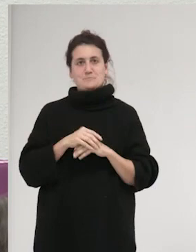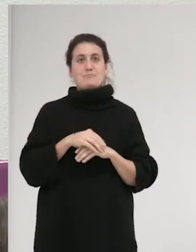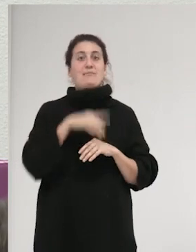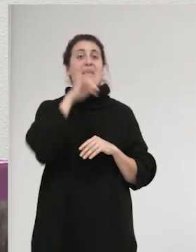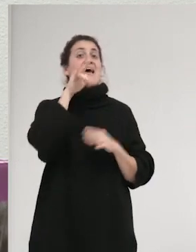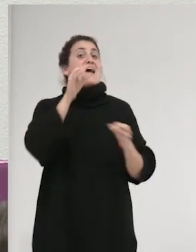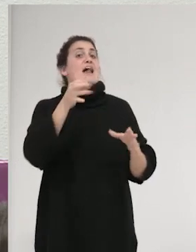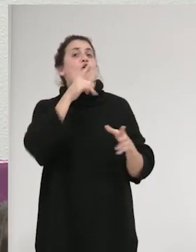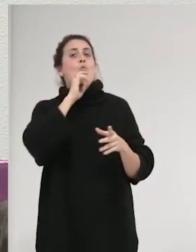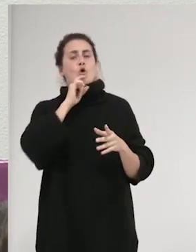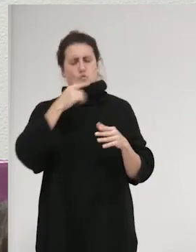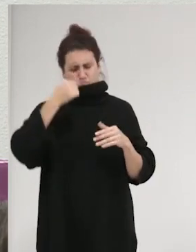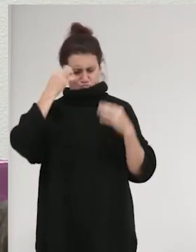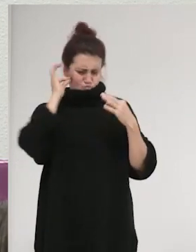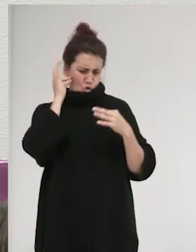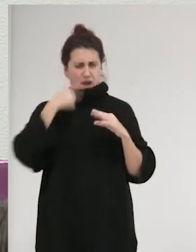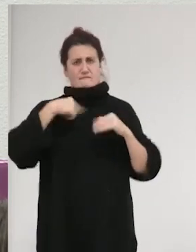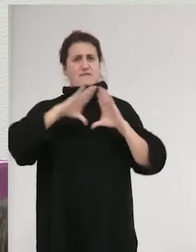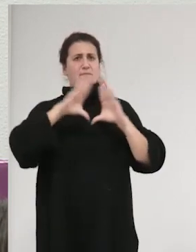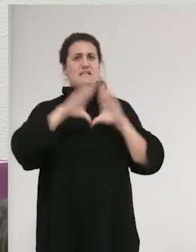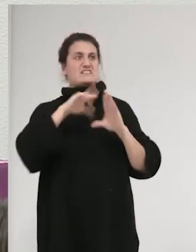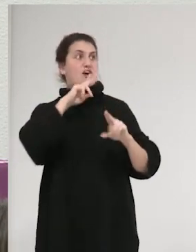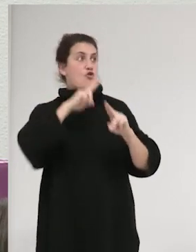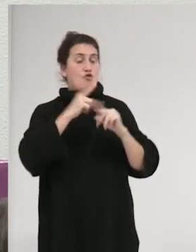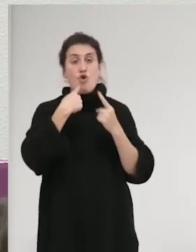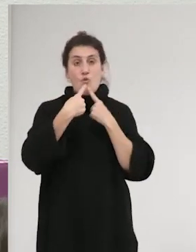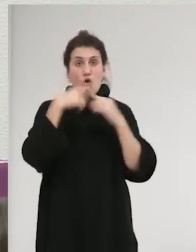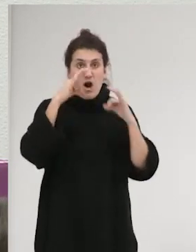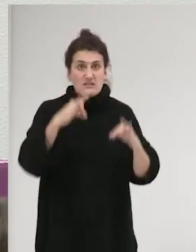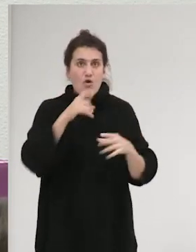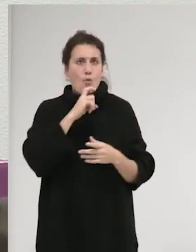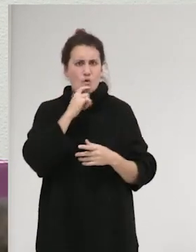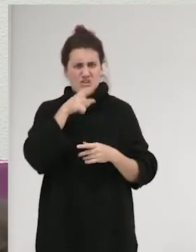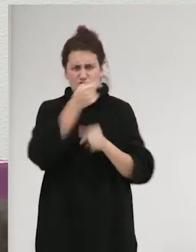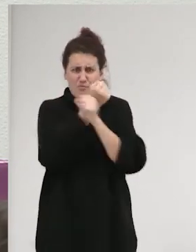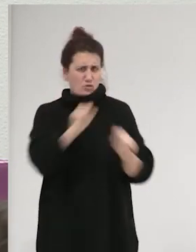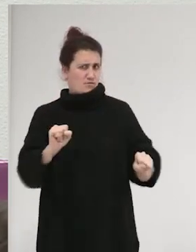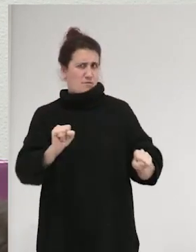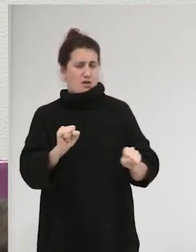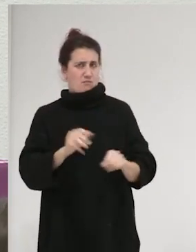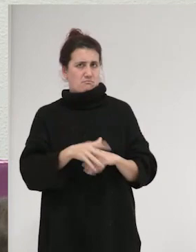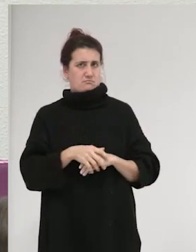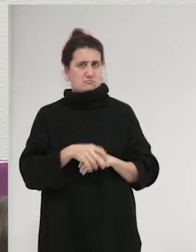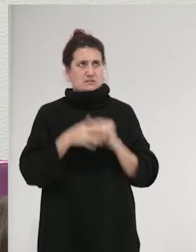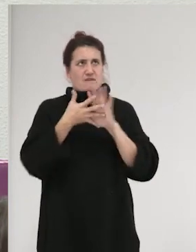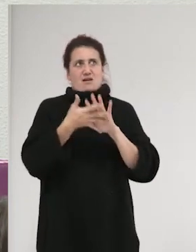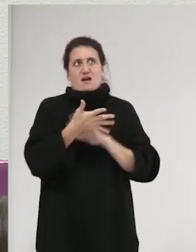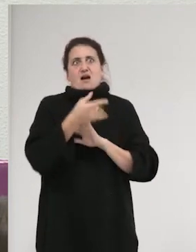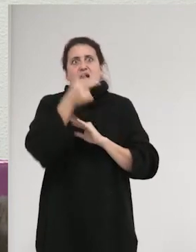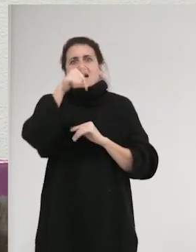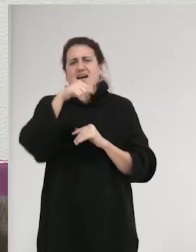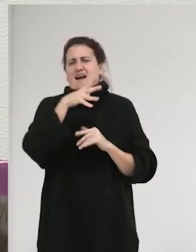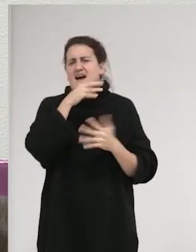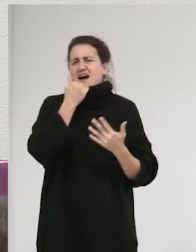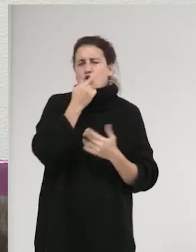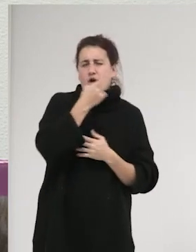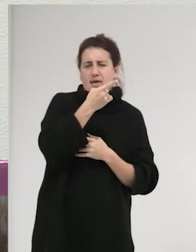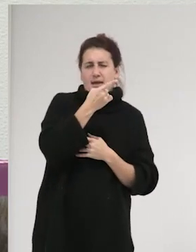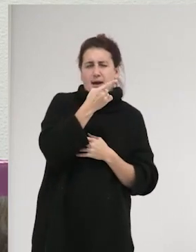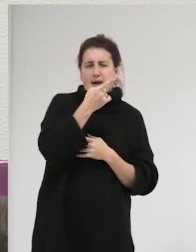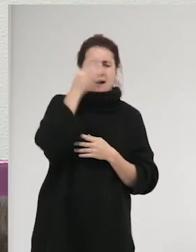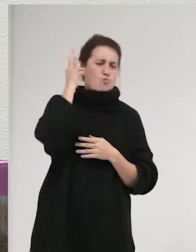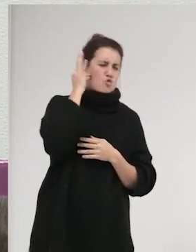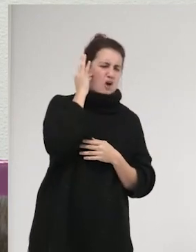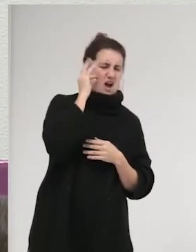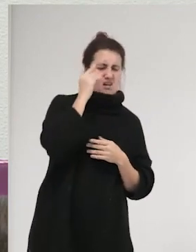era como, ¿cómo una mujer feminista puede tener este novio? Esto es imposible, con lo cual aquí hay algo que o está alienada y no se da cuenta del